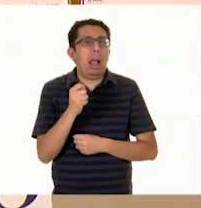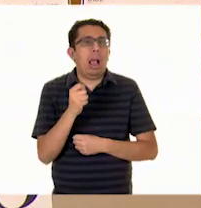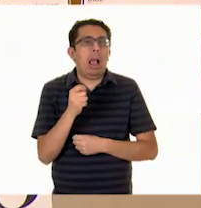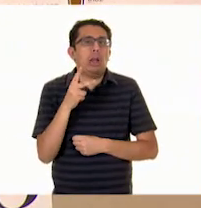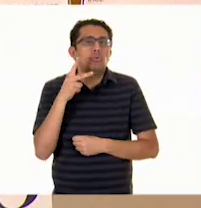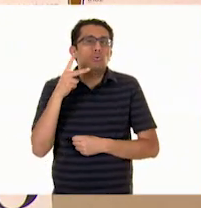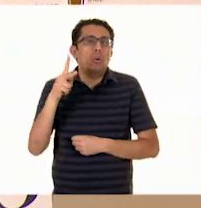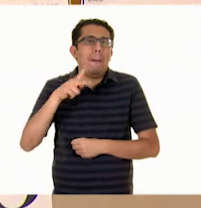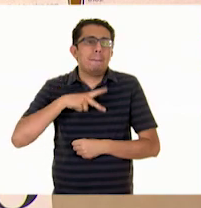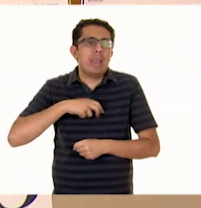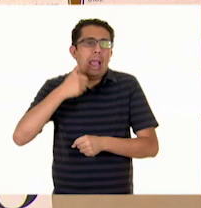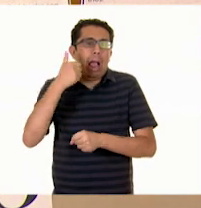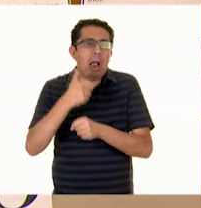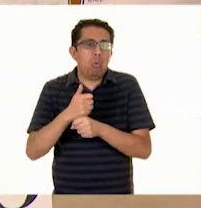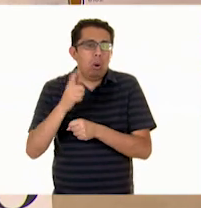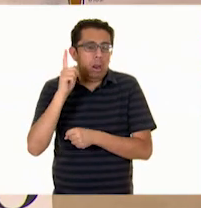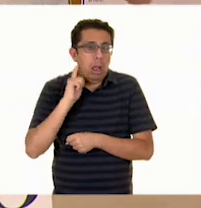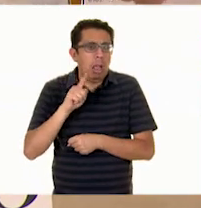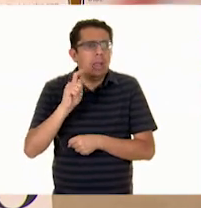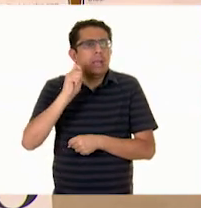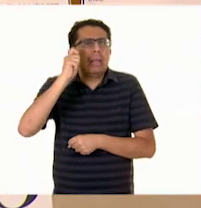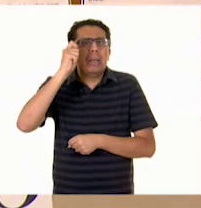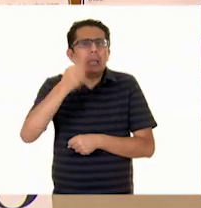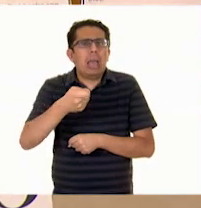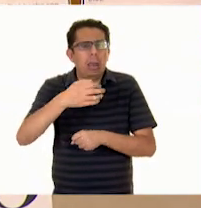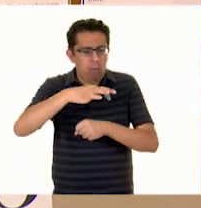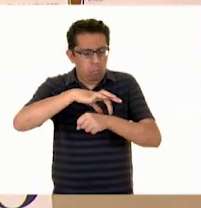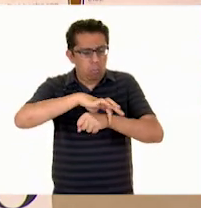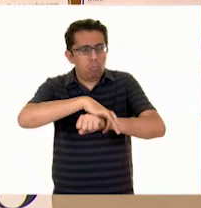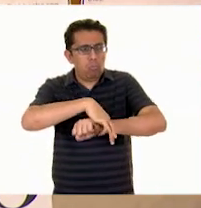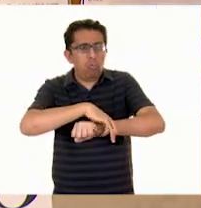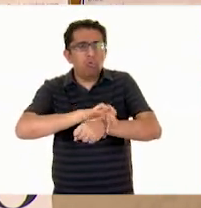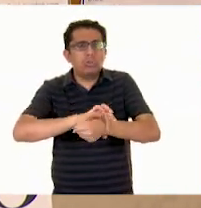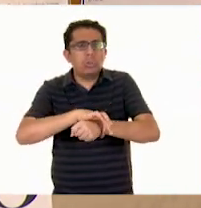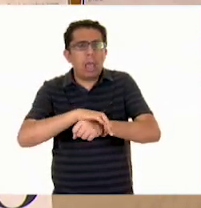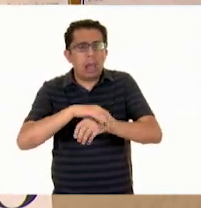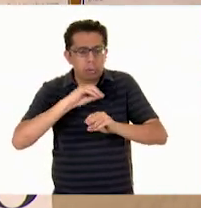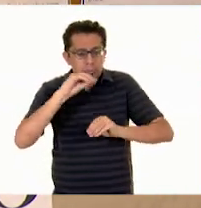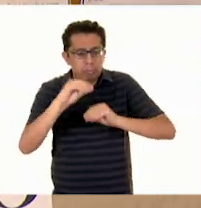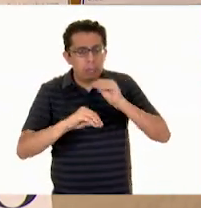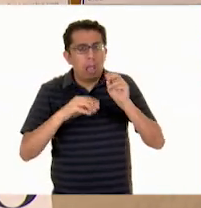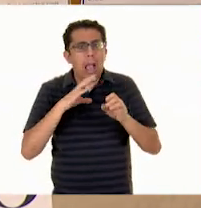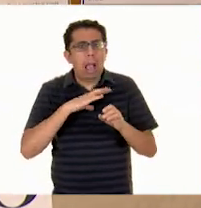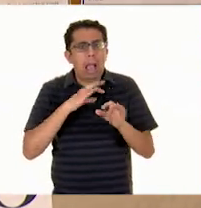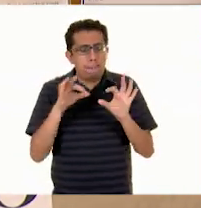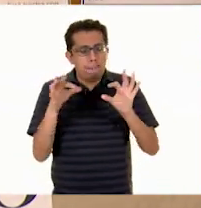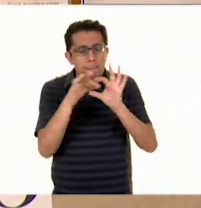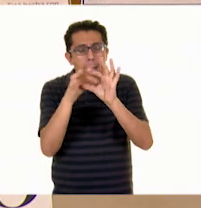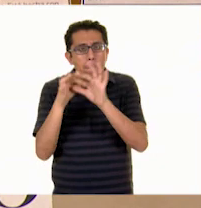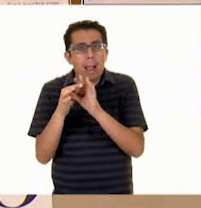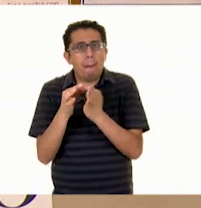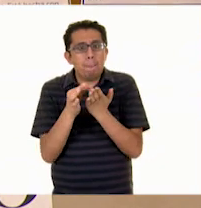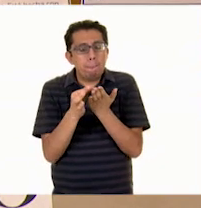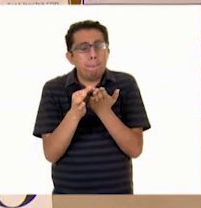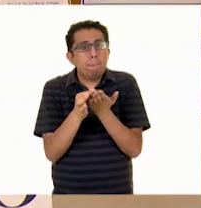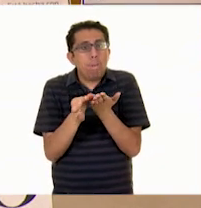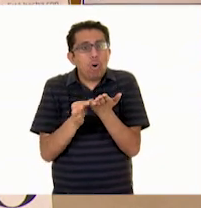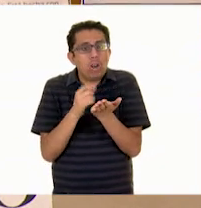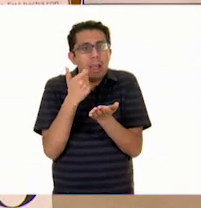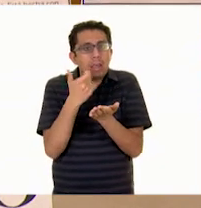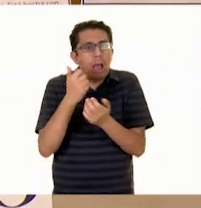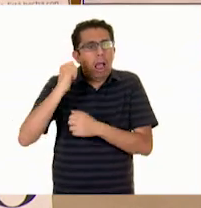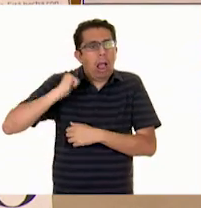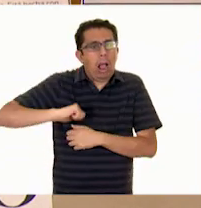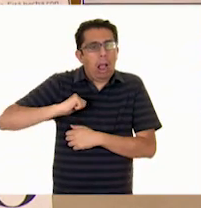abuelita. ¿Qué es, Maestra? Es una pulsera hecha con monedas antiguas, mira, antes estas monedas se usaban.